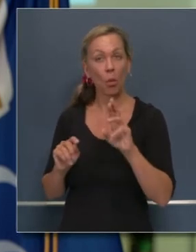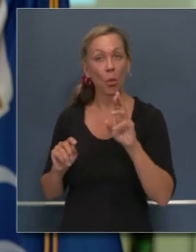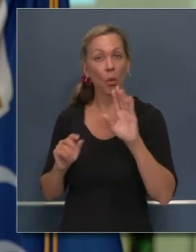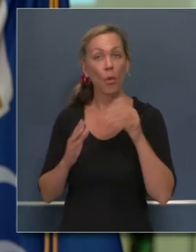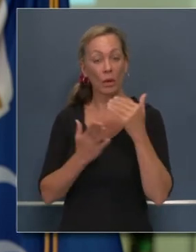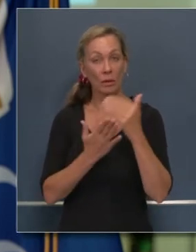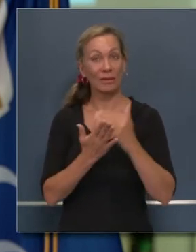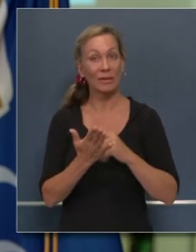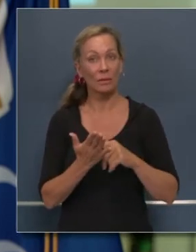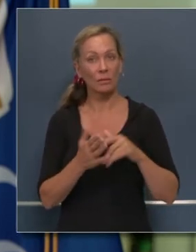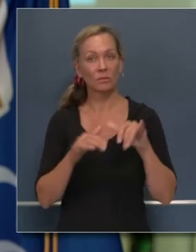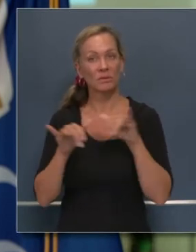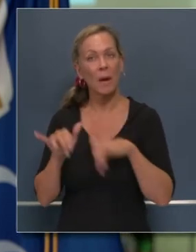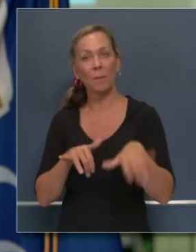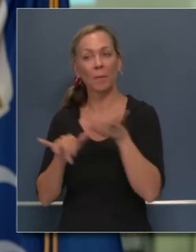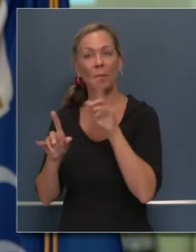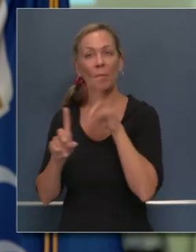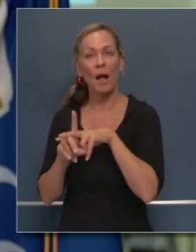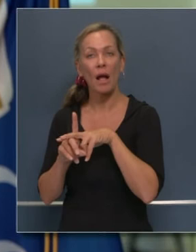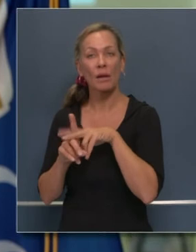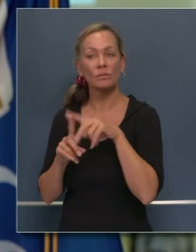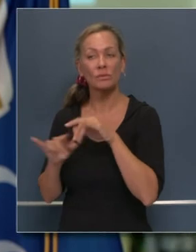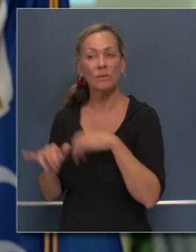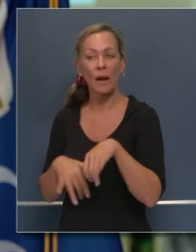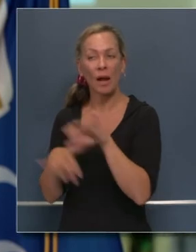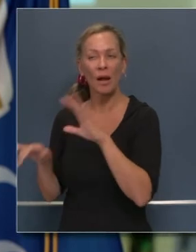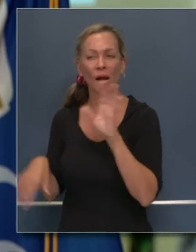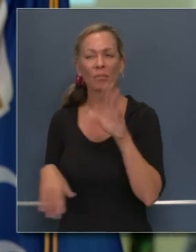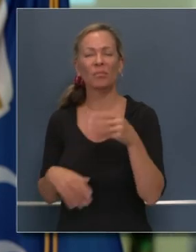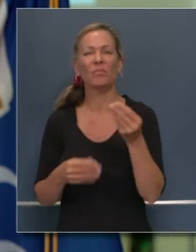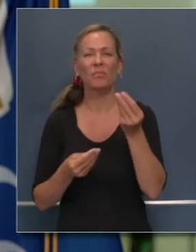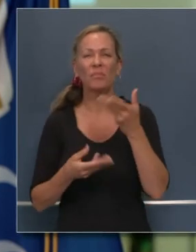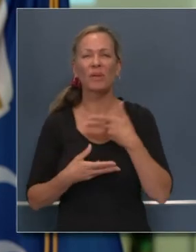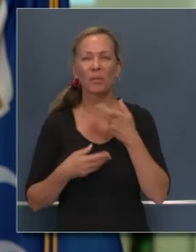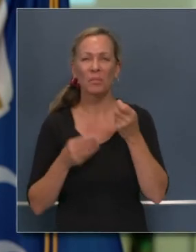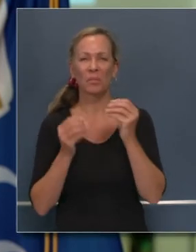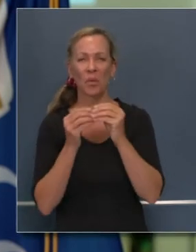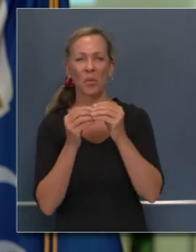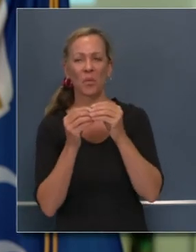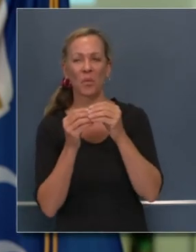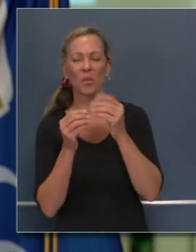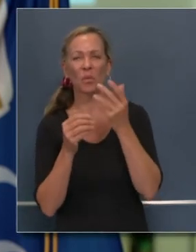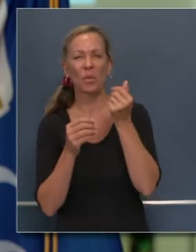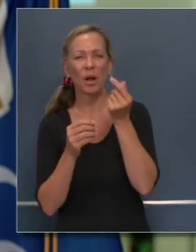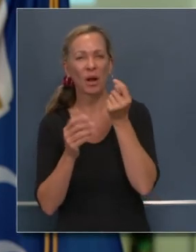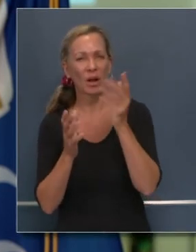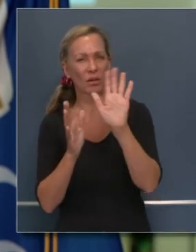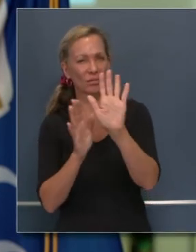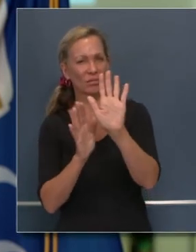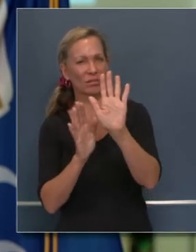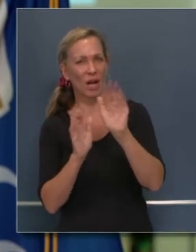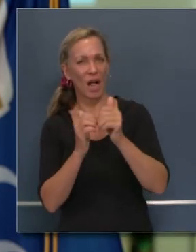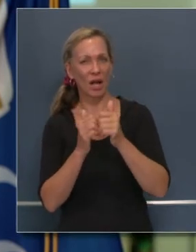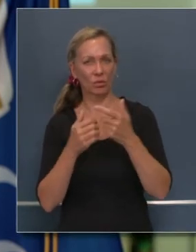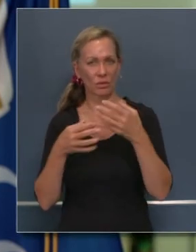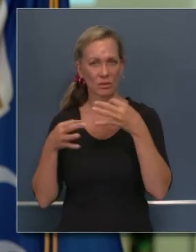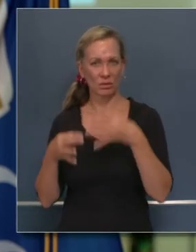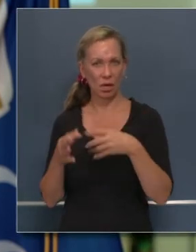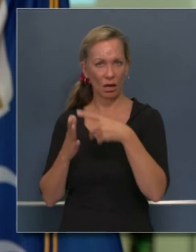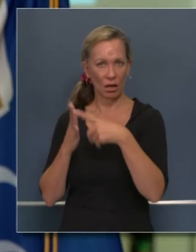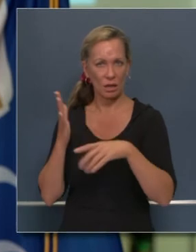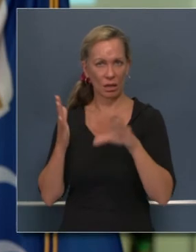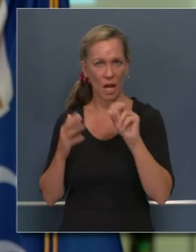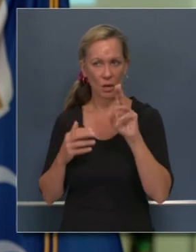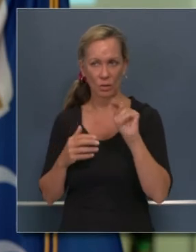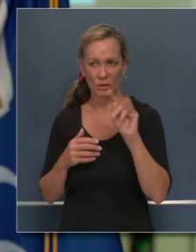Hay cierta frustración. Díganos qué podemos esperarnos. ¿Va a haber un proceso homogéneo? ¿Va a ser caso por caso,